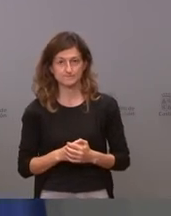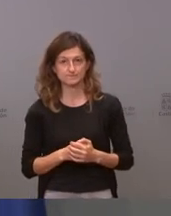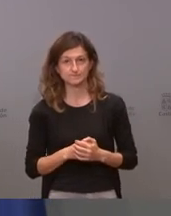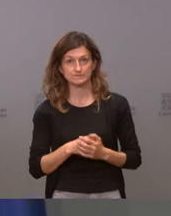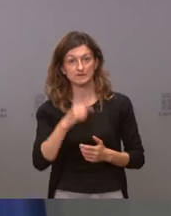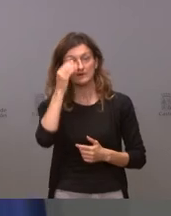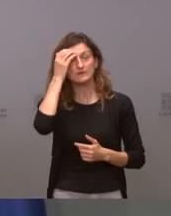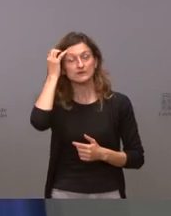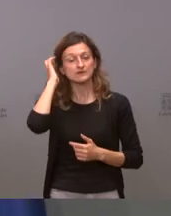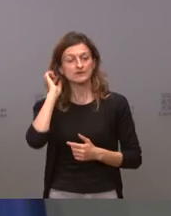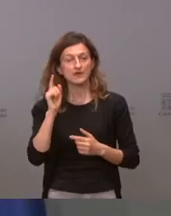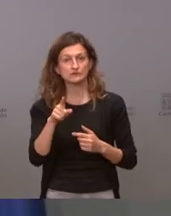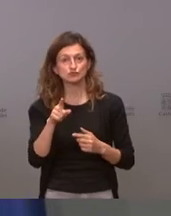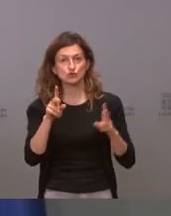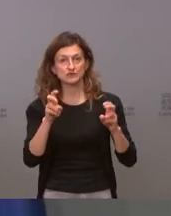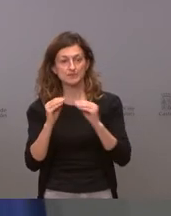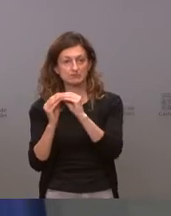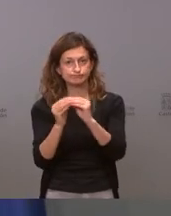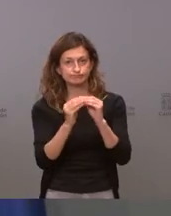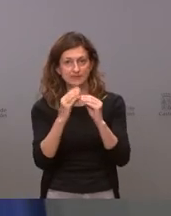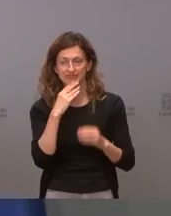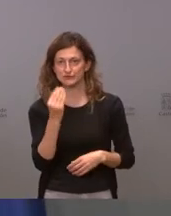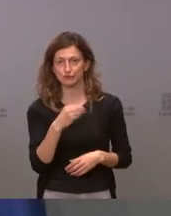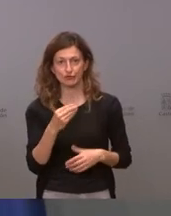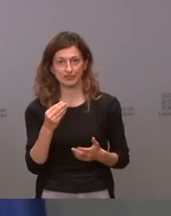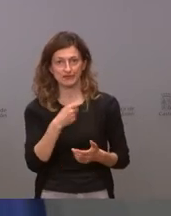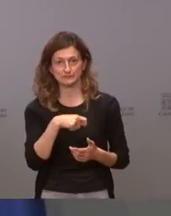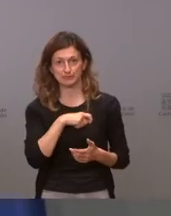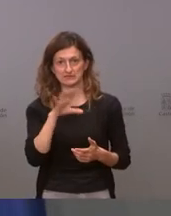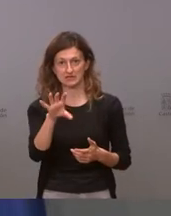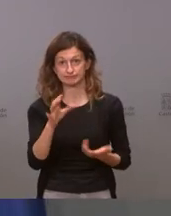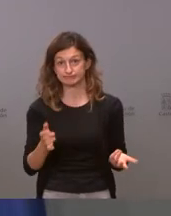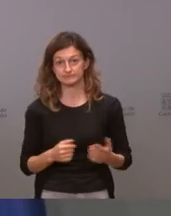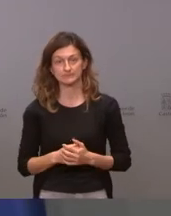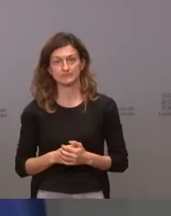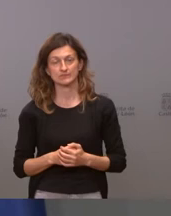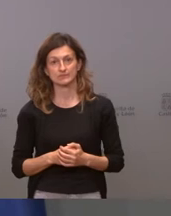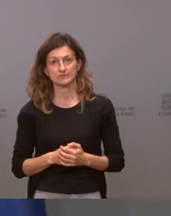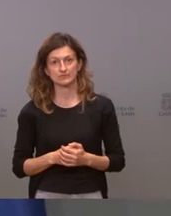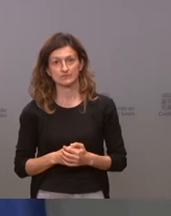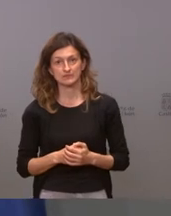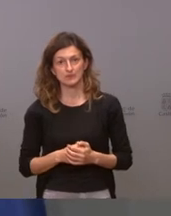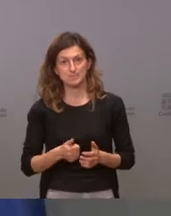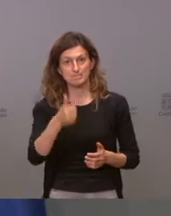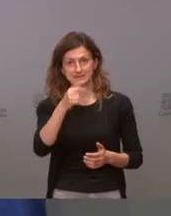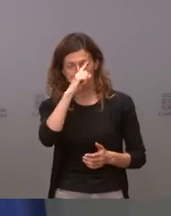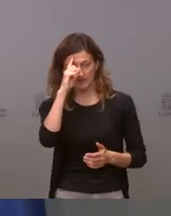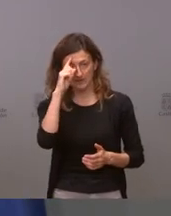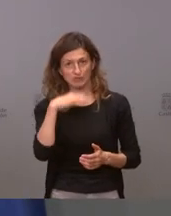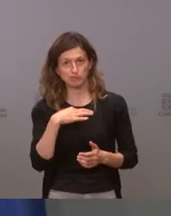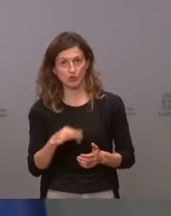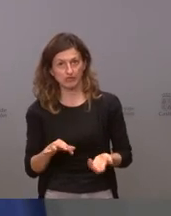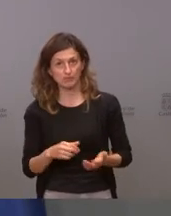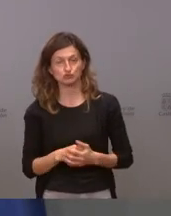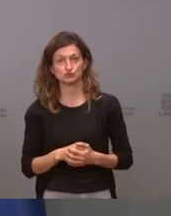una unanimidad desconocida en el conjunto de España o sea de Más Madrid Podemos a